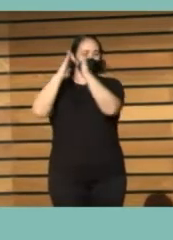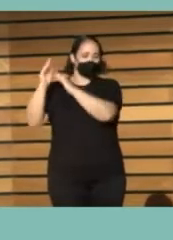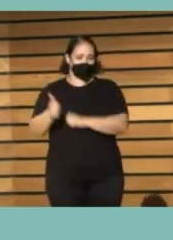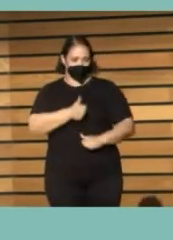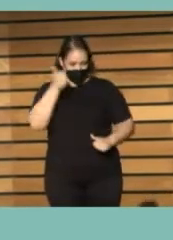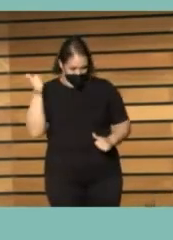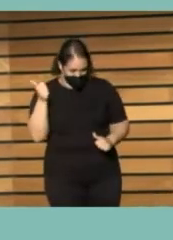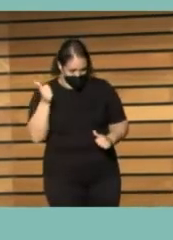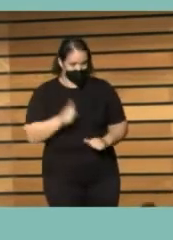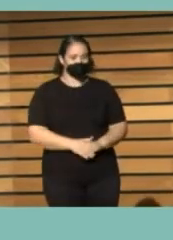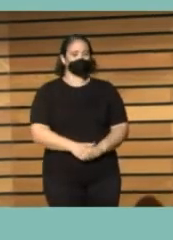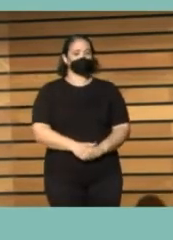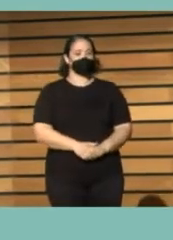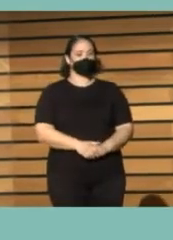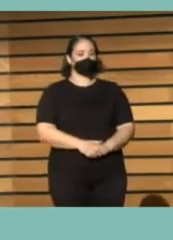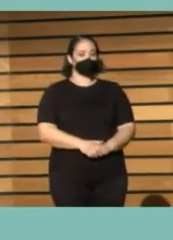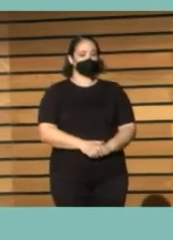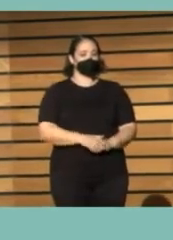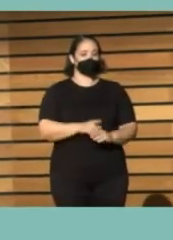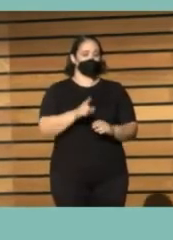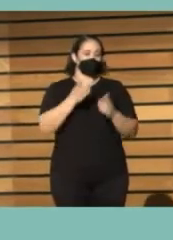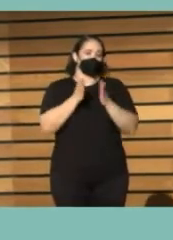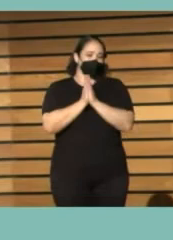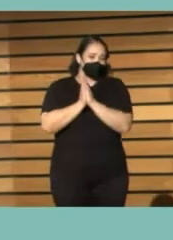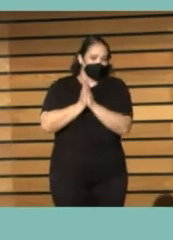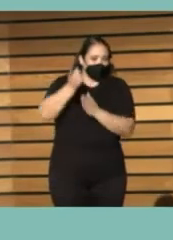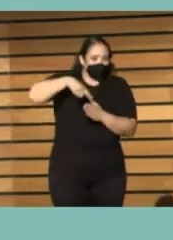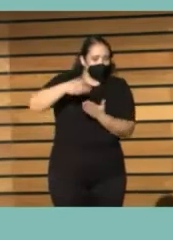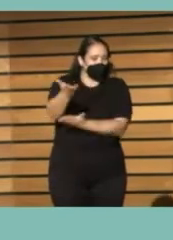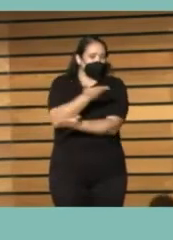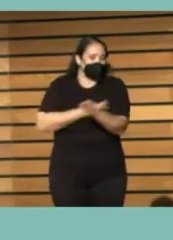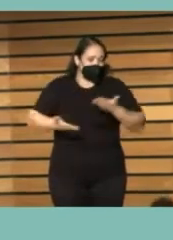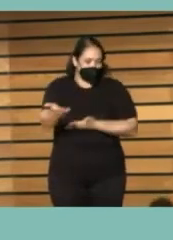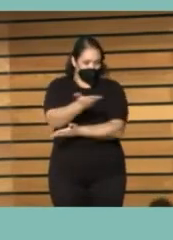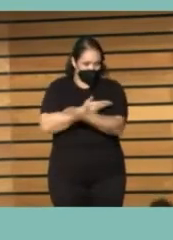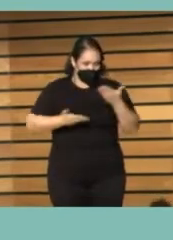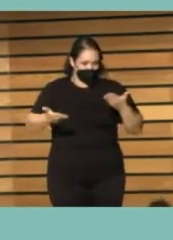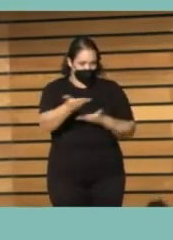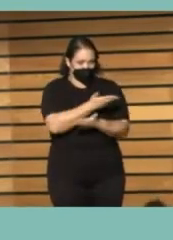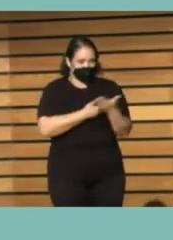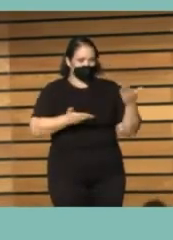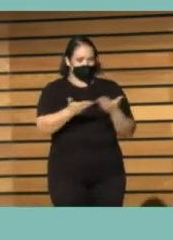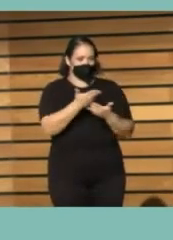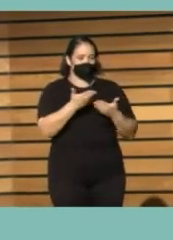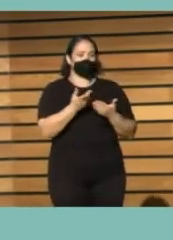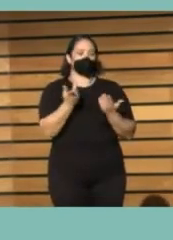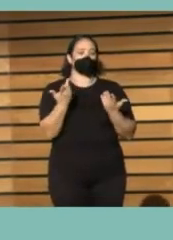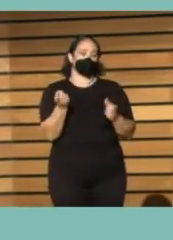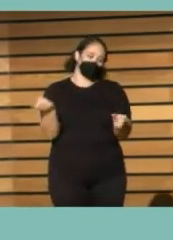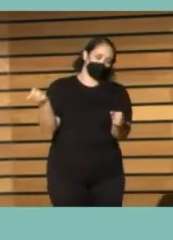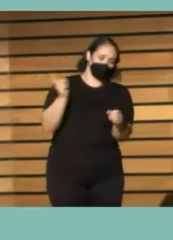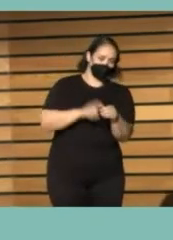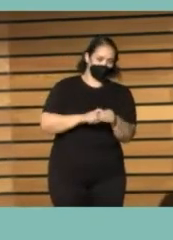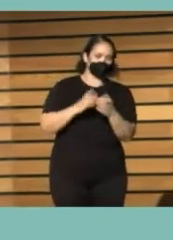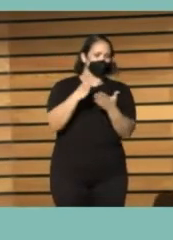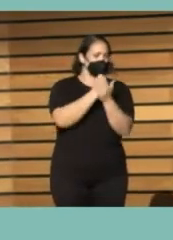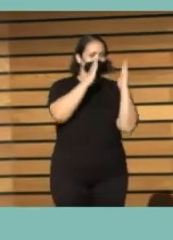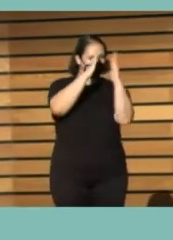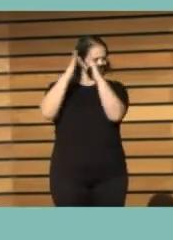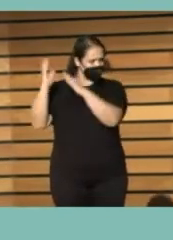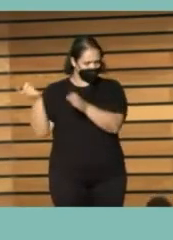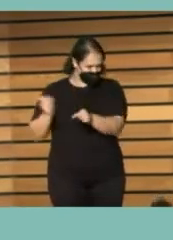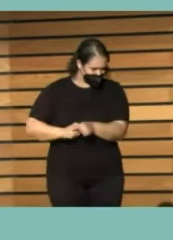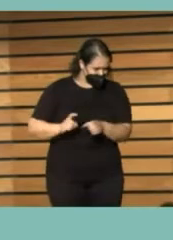Bueno, es aviso navegantes y pedir la colaboración y la implicación de todas las bibliotecas, porque